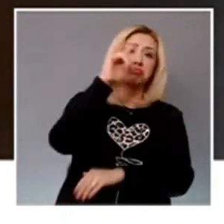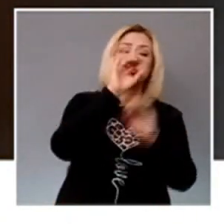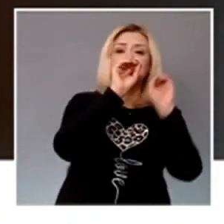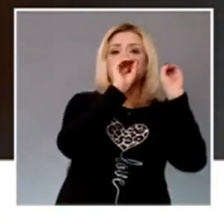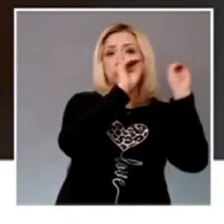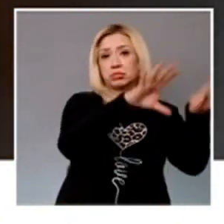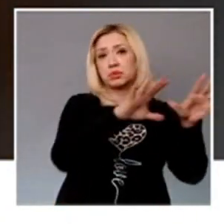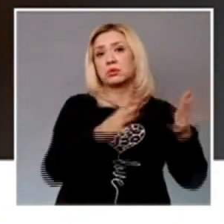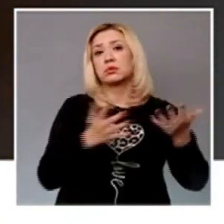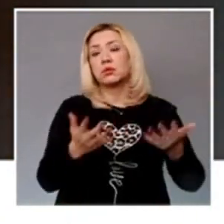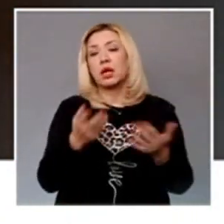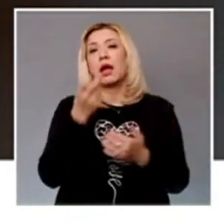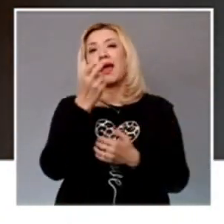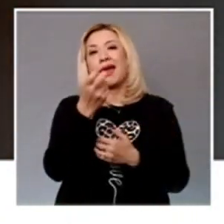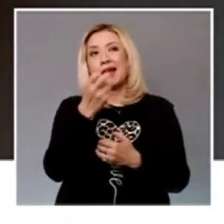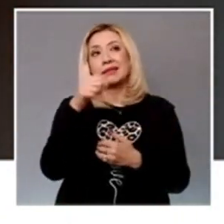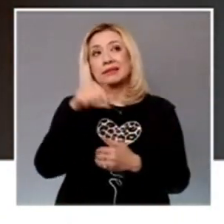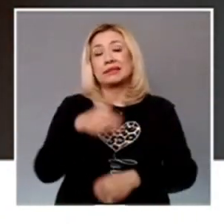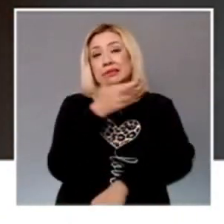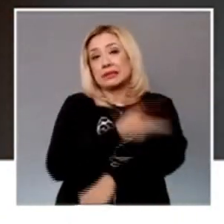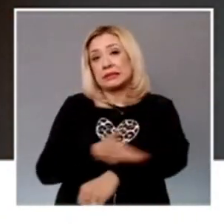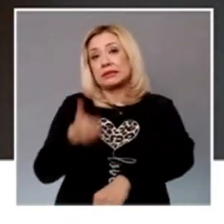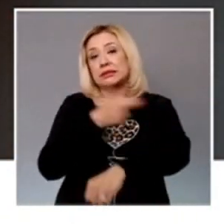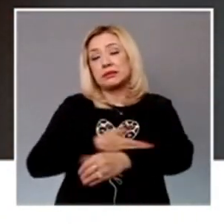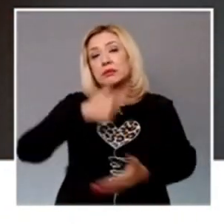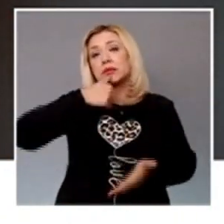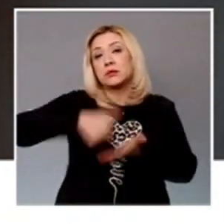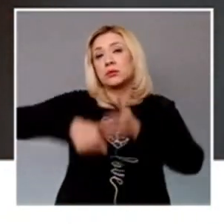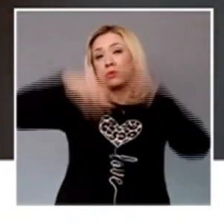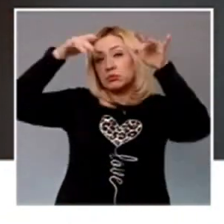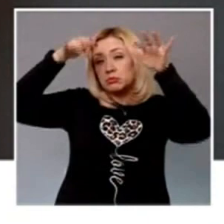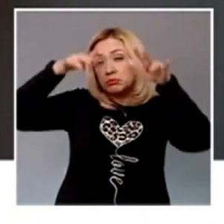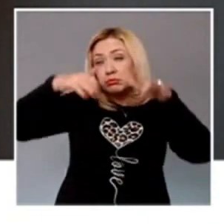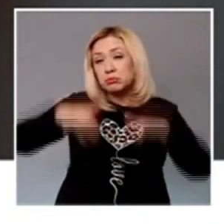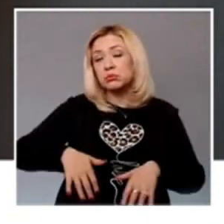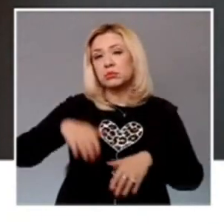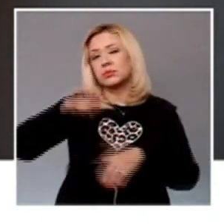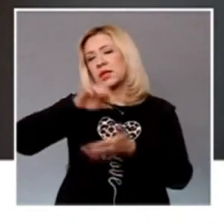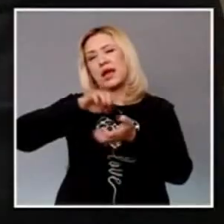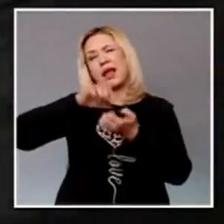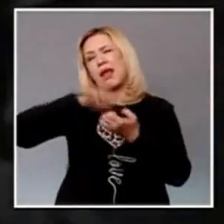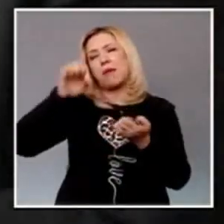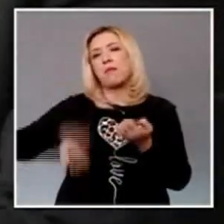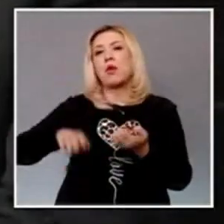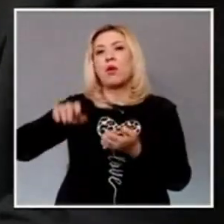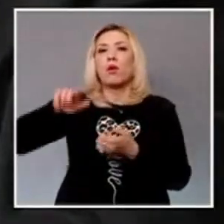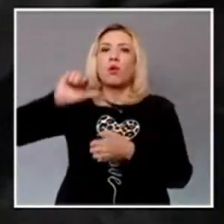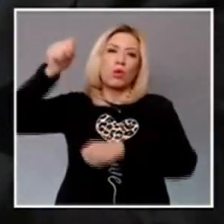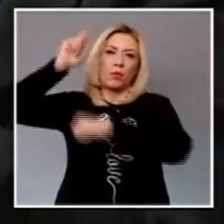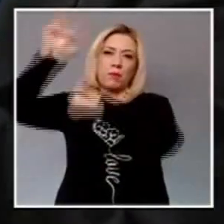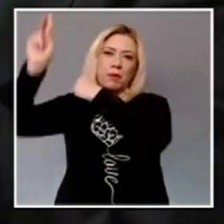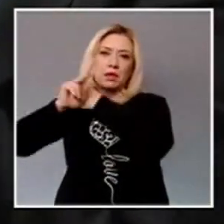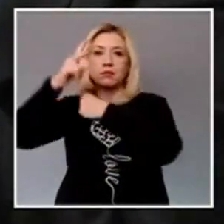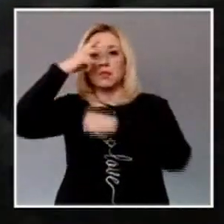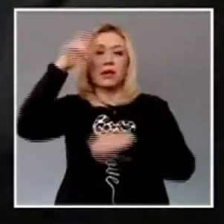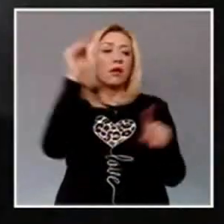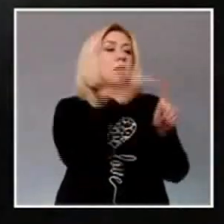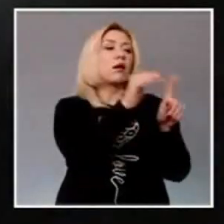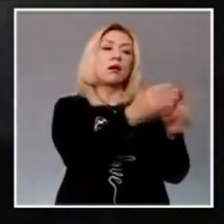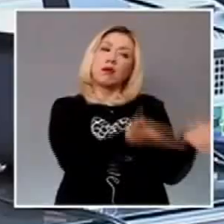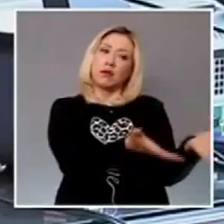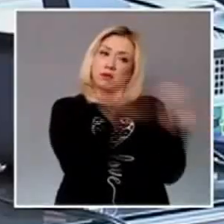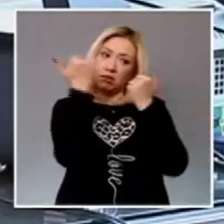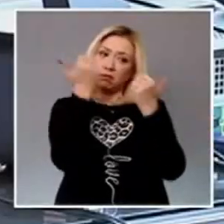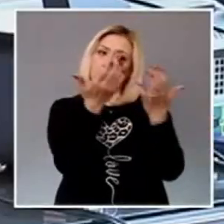administrativo a través del cual un país le requiere a México que le entregue a una persona que está en su territorio, lo que implica que México